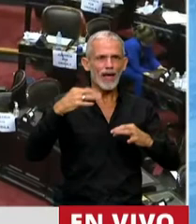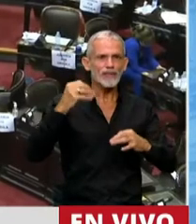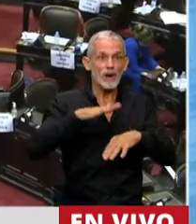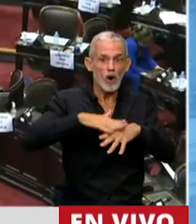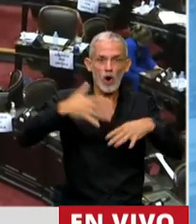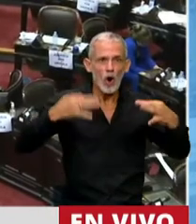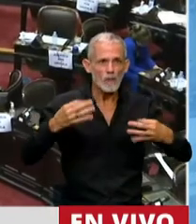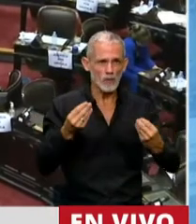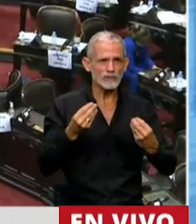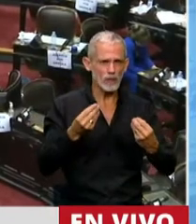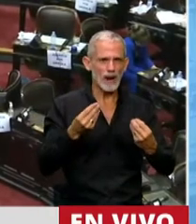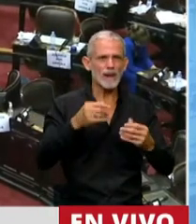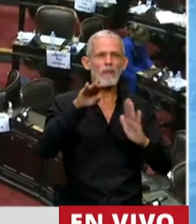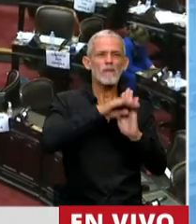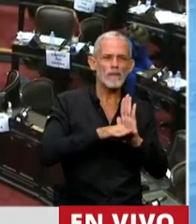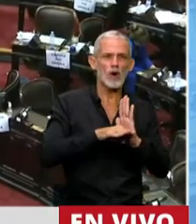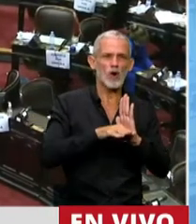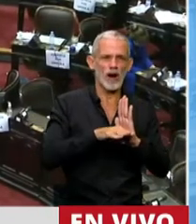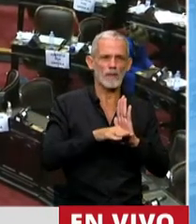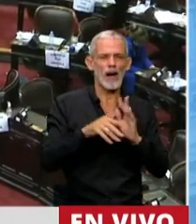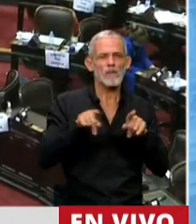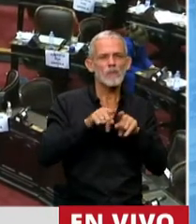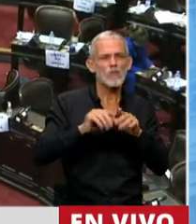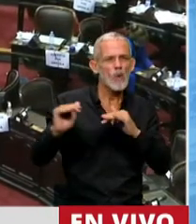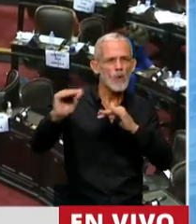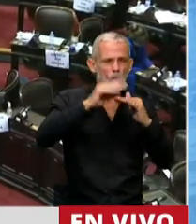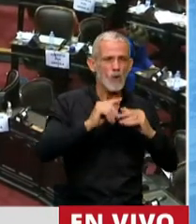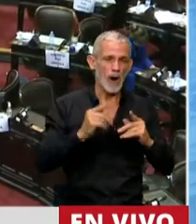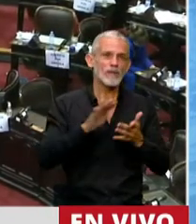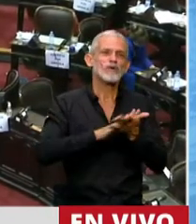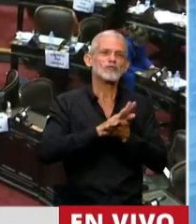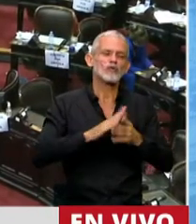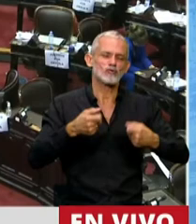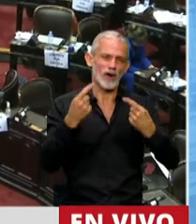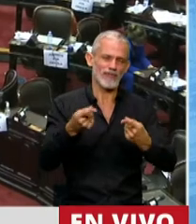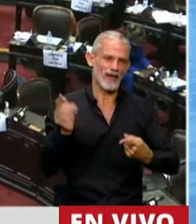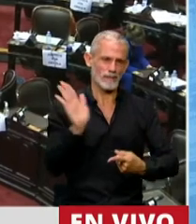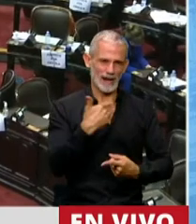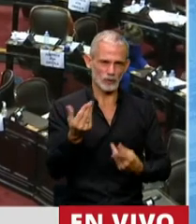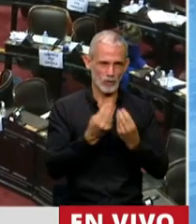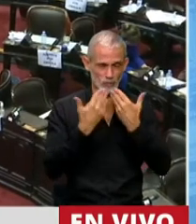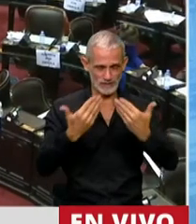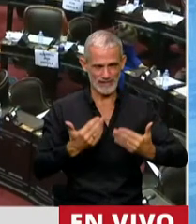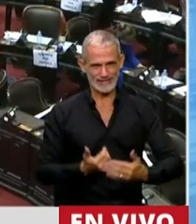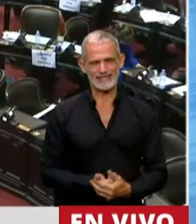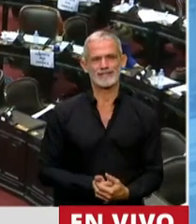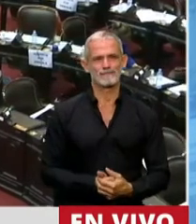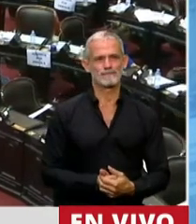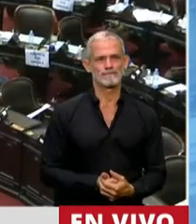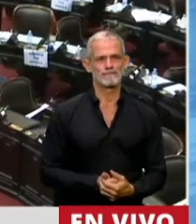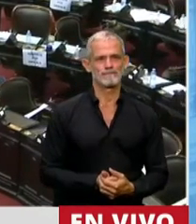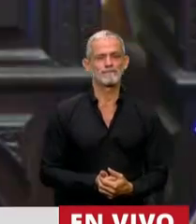ejecutar este programa como muchos otros y llevar hacia adelante las soluciones a sus vecinos. Muchas gracias, señor Presidente.